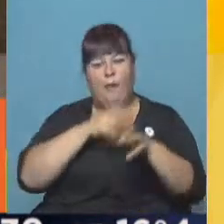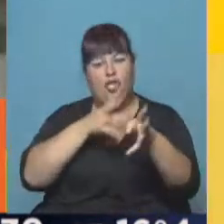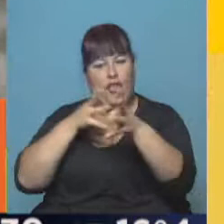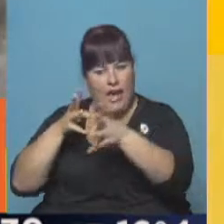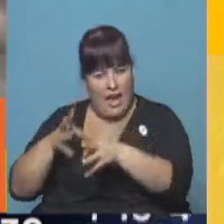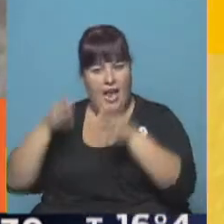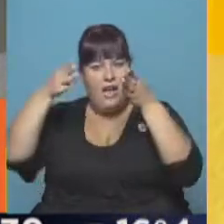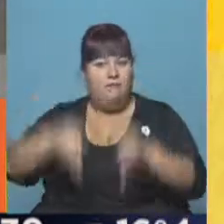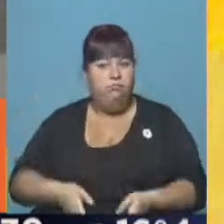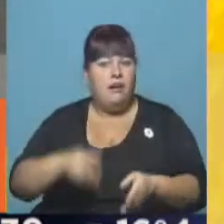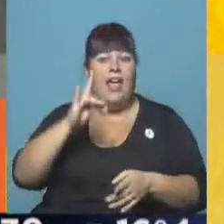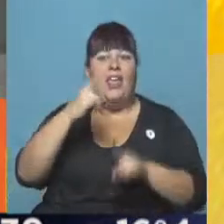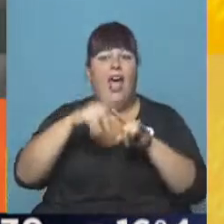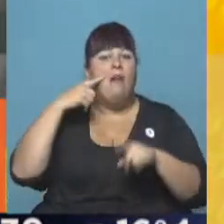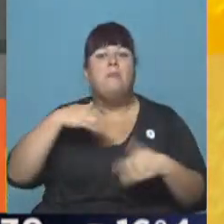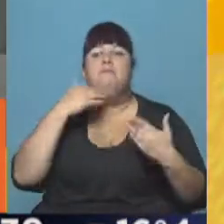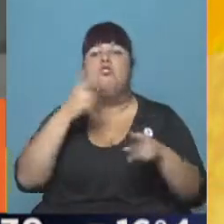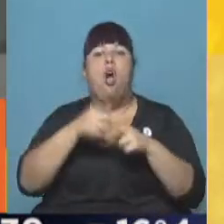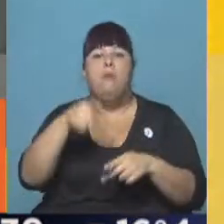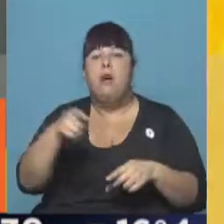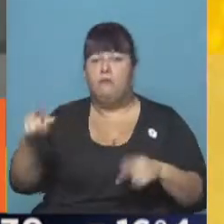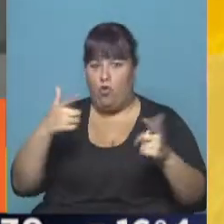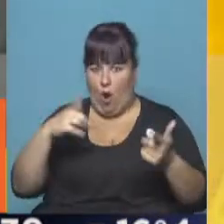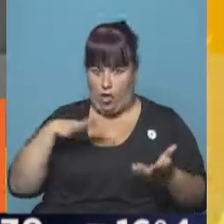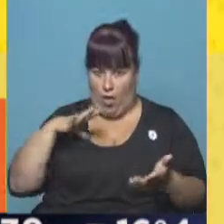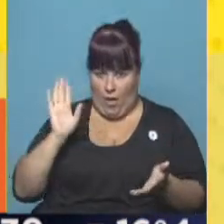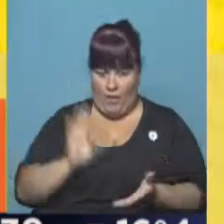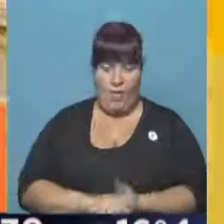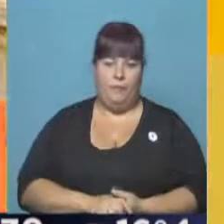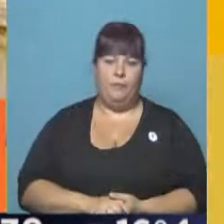guerra y enterrados en Darwin sin que pudieran ser identificados.